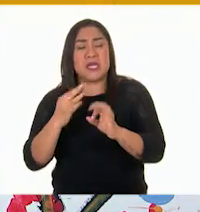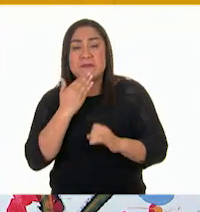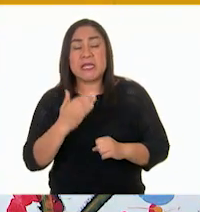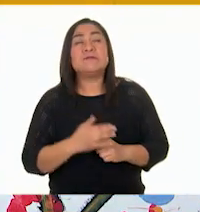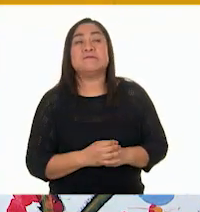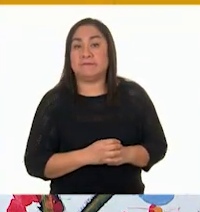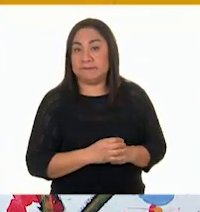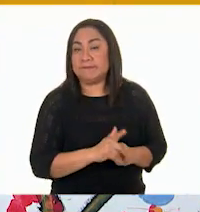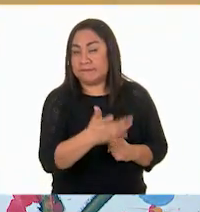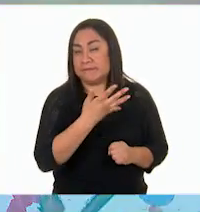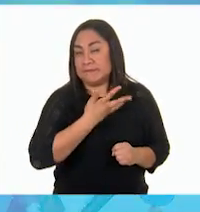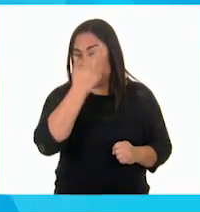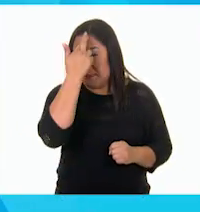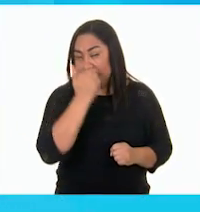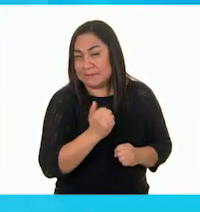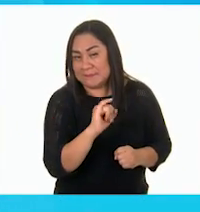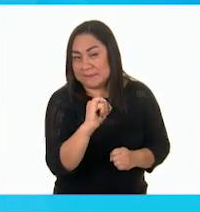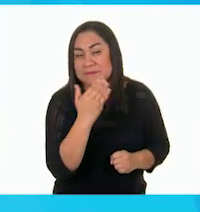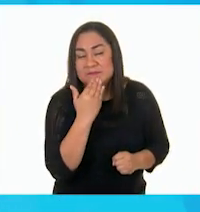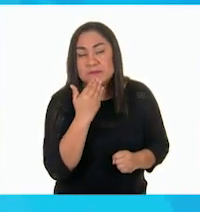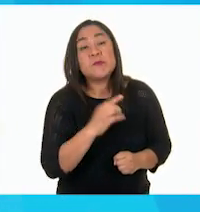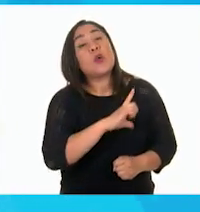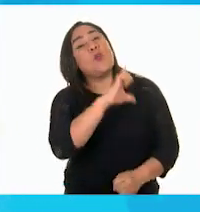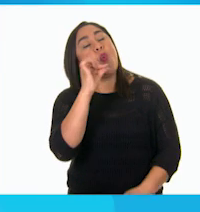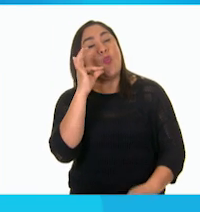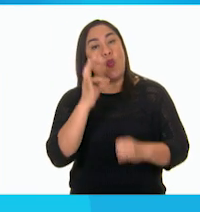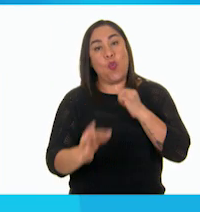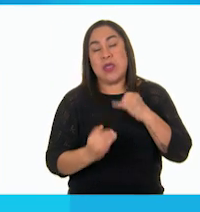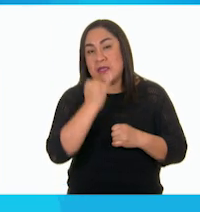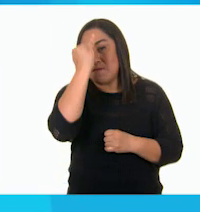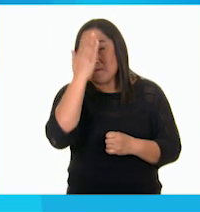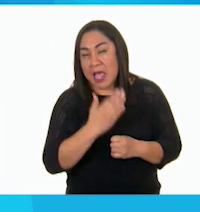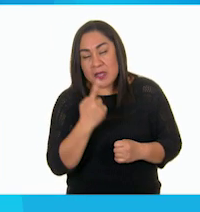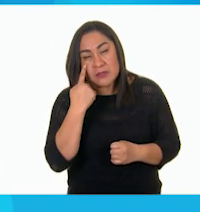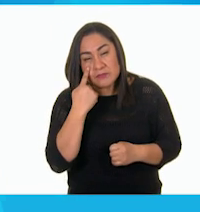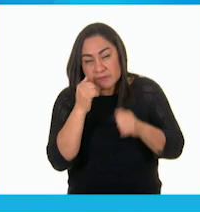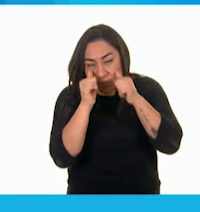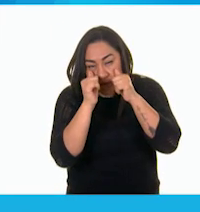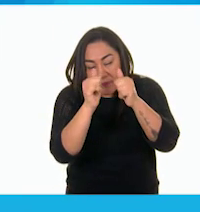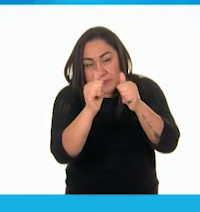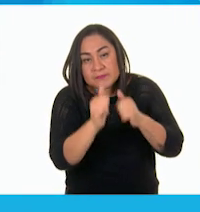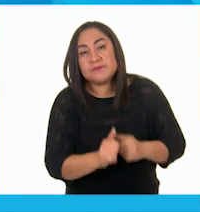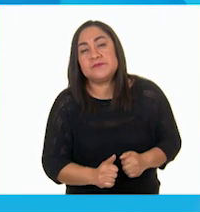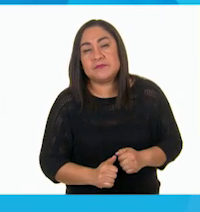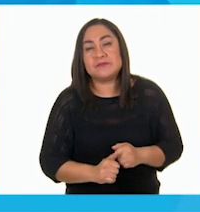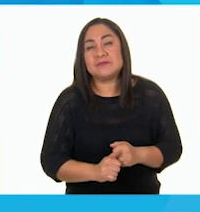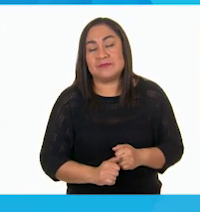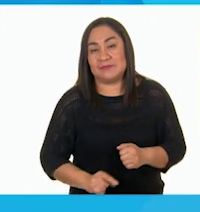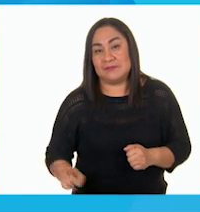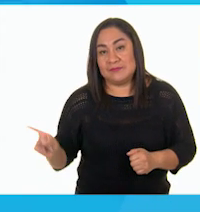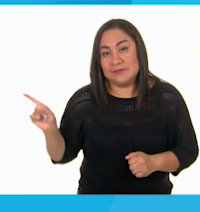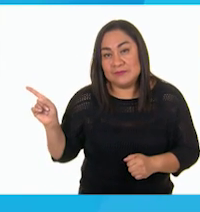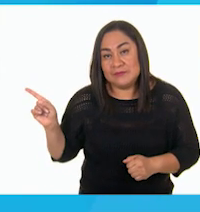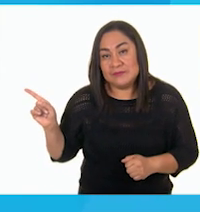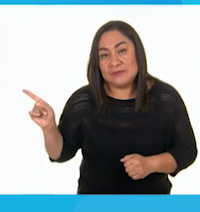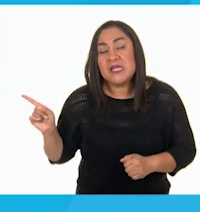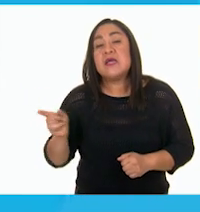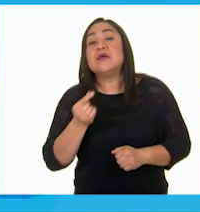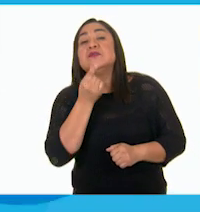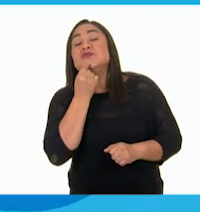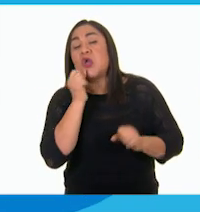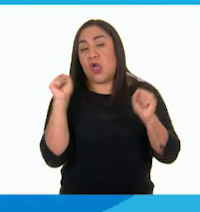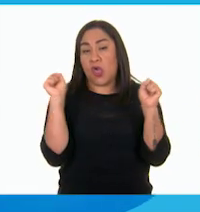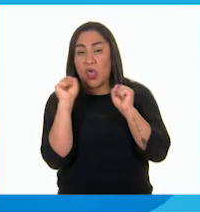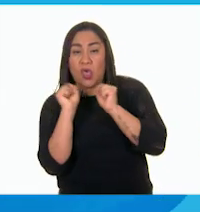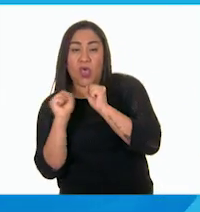mucha razón, Gloria. A ver, y en la última imagen observemos a diferentes niños corriendo por